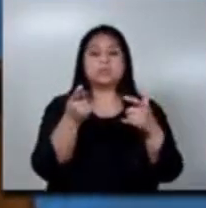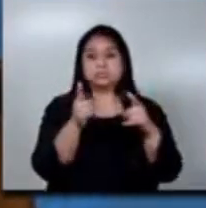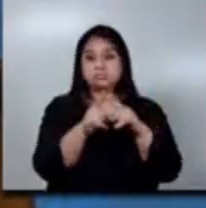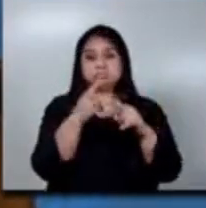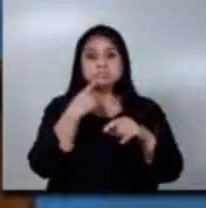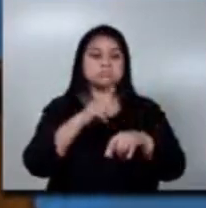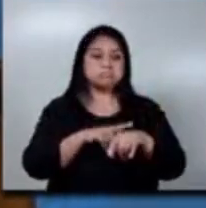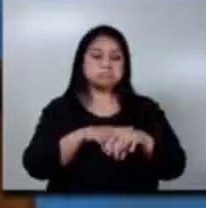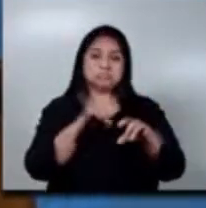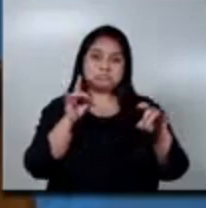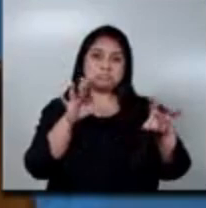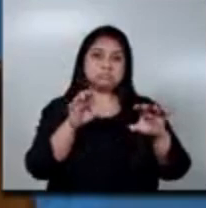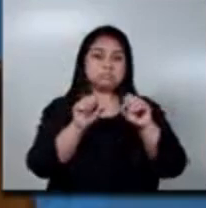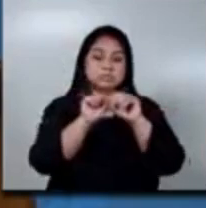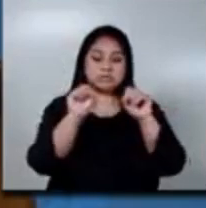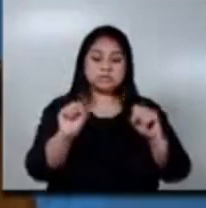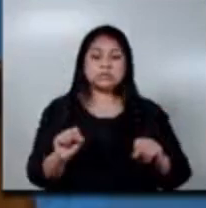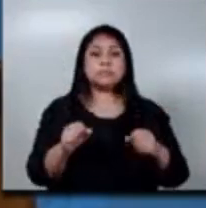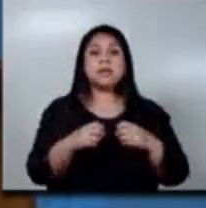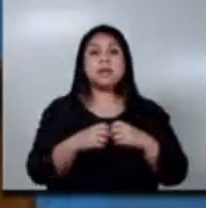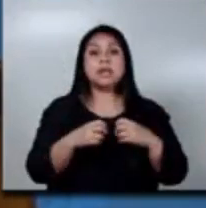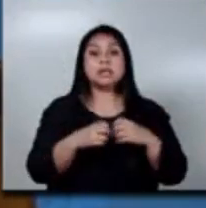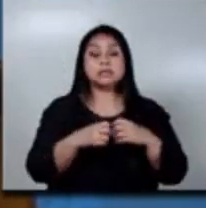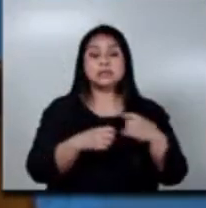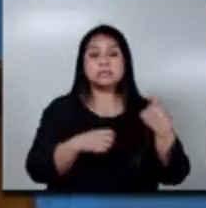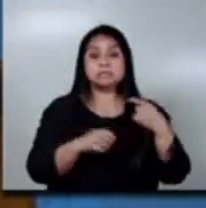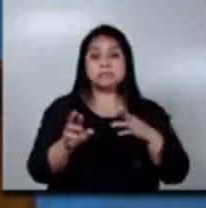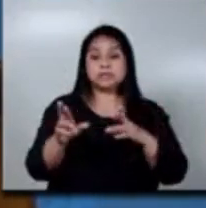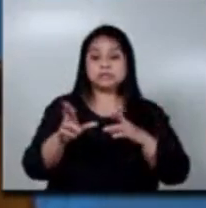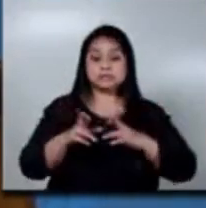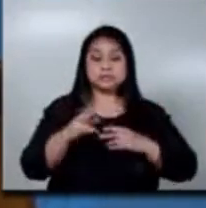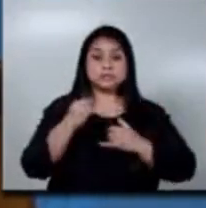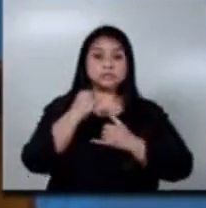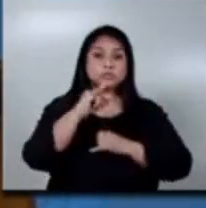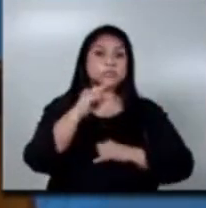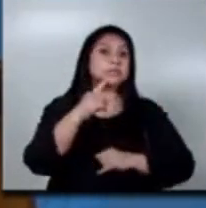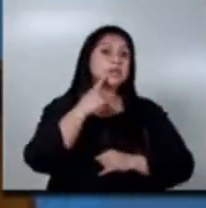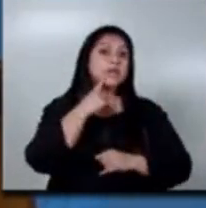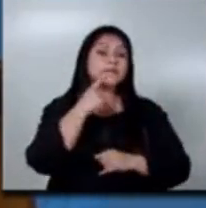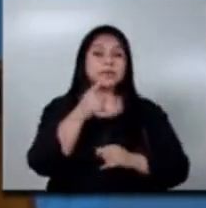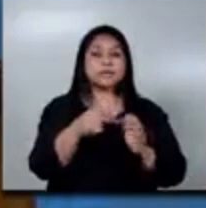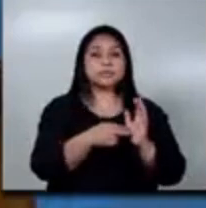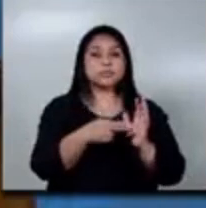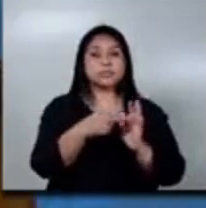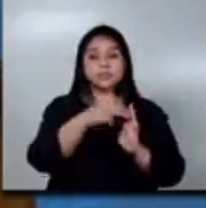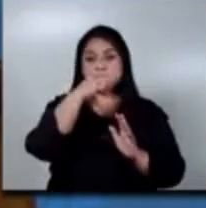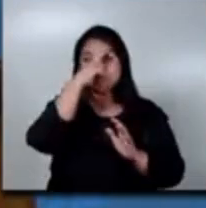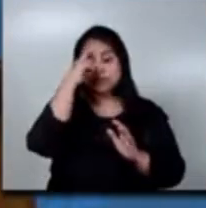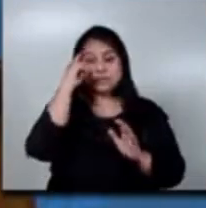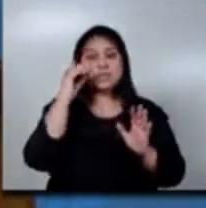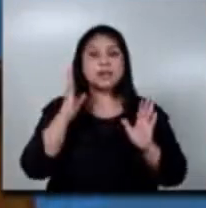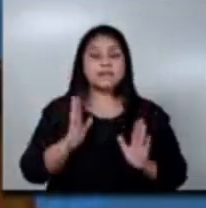por medio del sistema electrónico para la recepción del informe del empleador y nómina de trabajador y que está